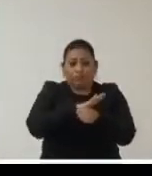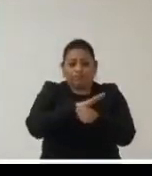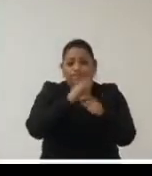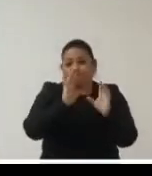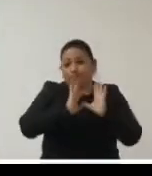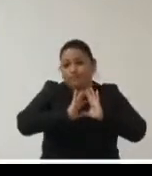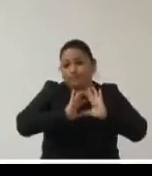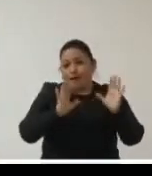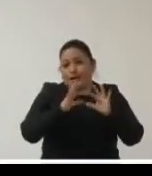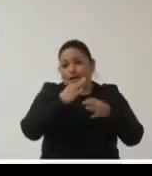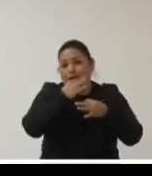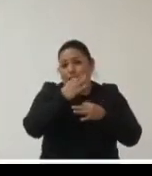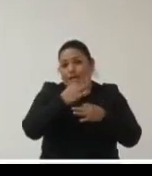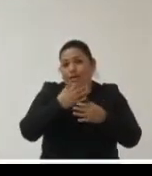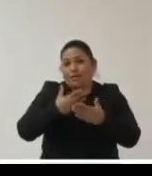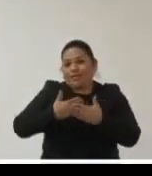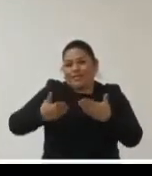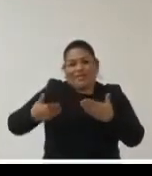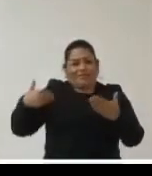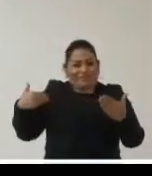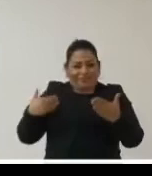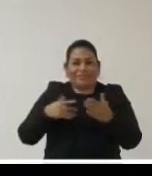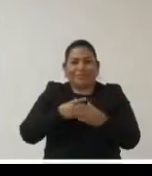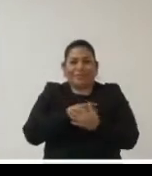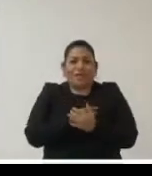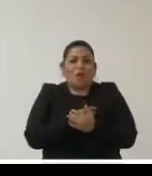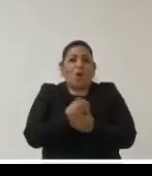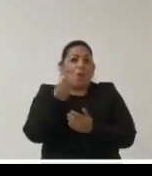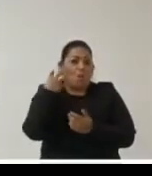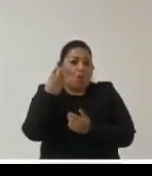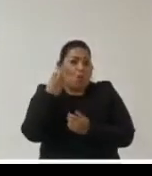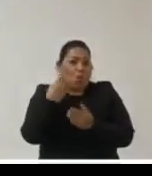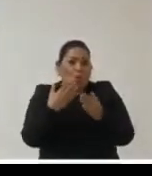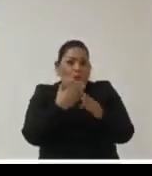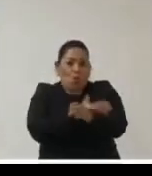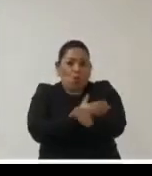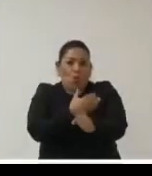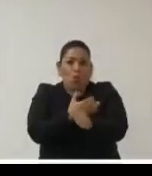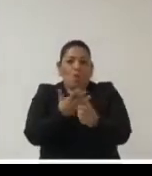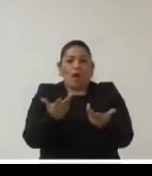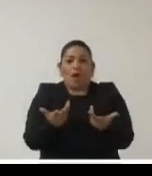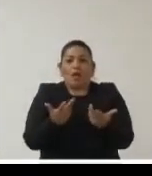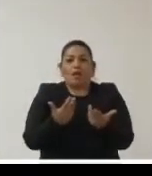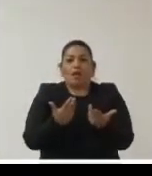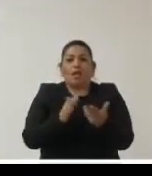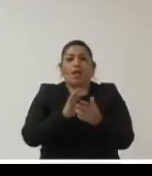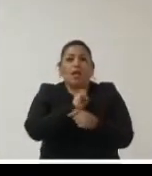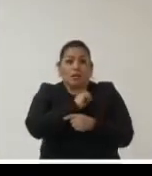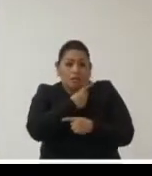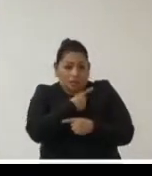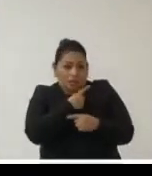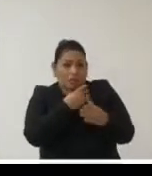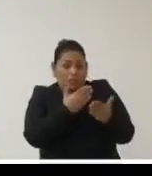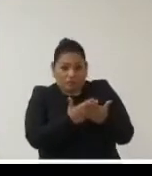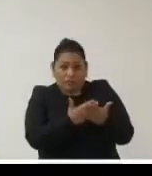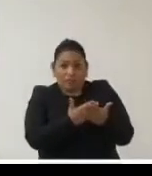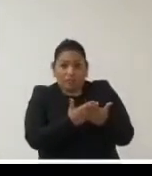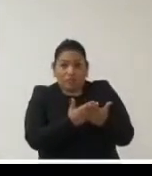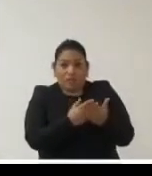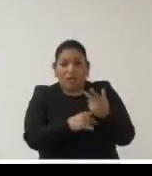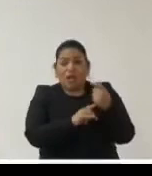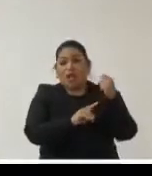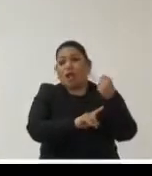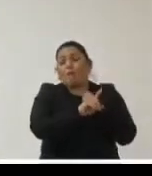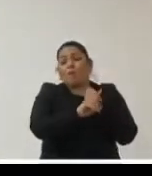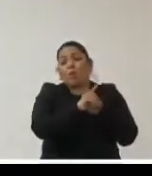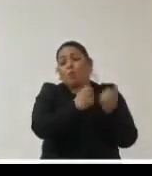lo han mencionado mis predecesores que tuvieron un uso de la voz no es un efecto nada más de la salud el problema que trae